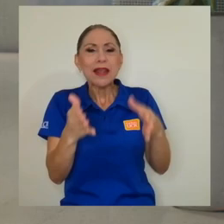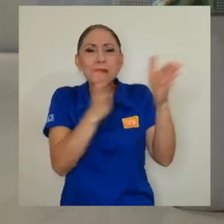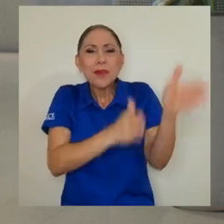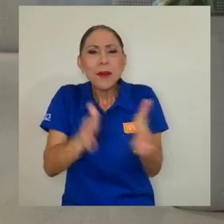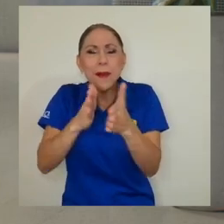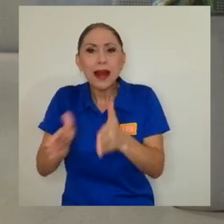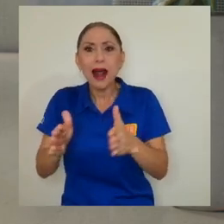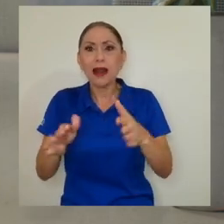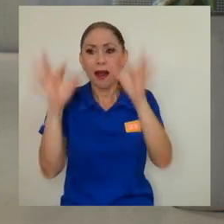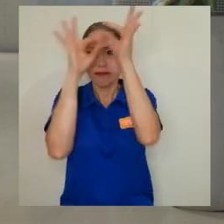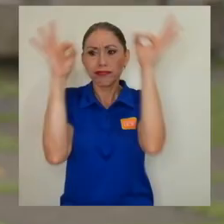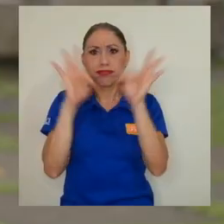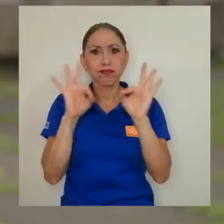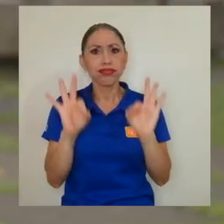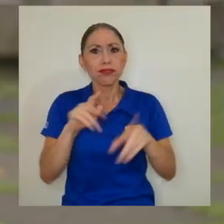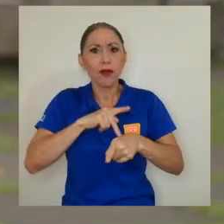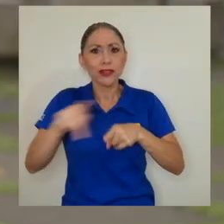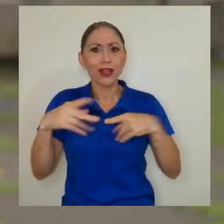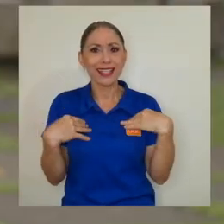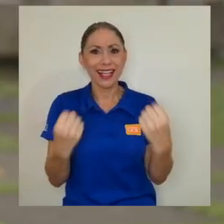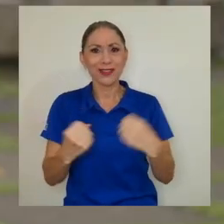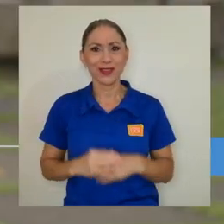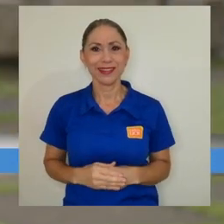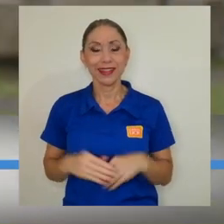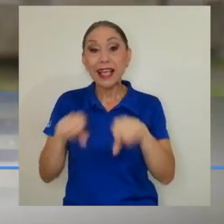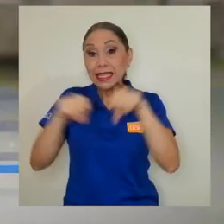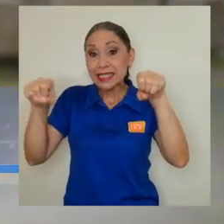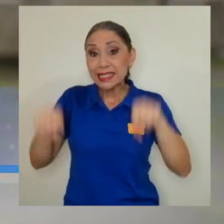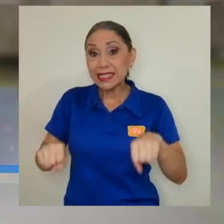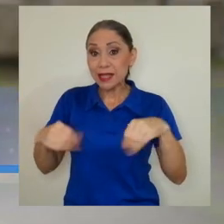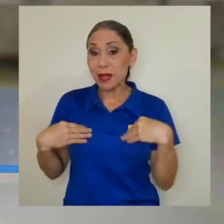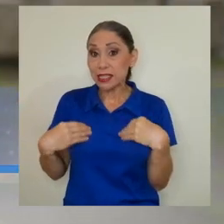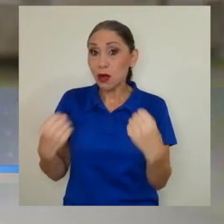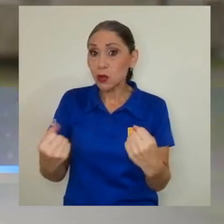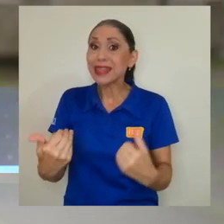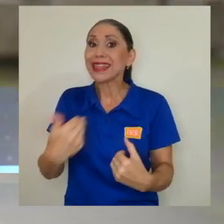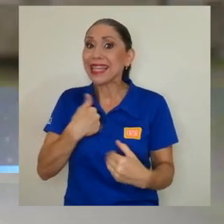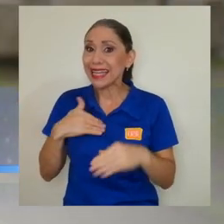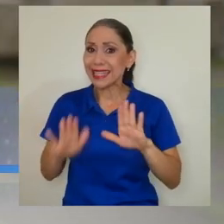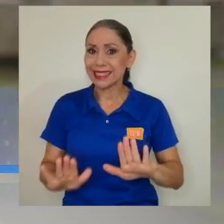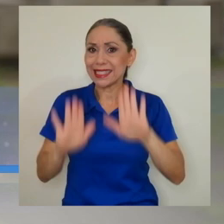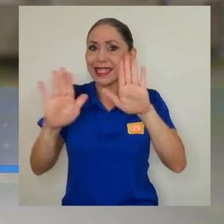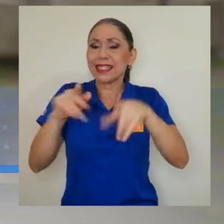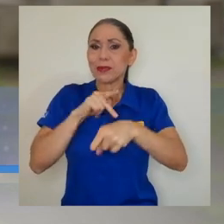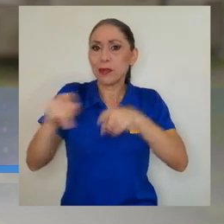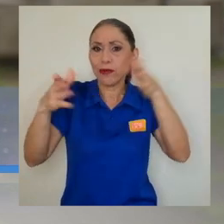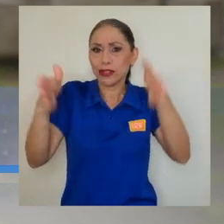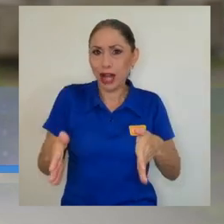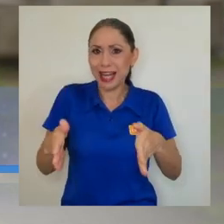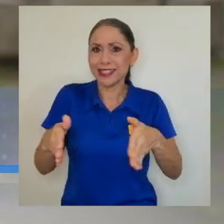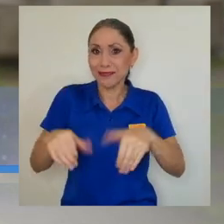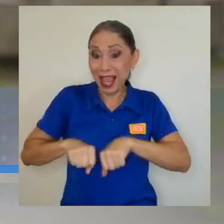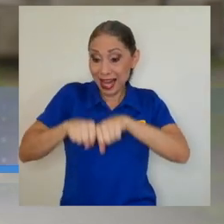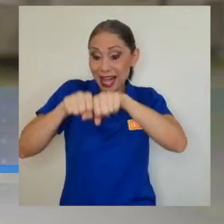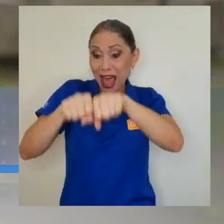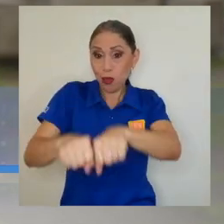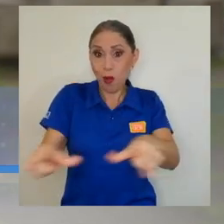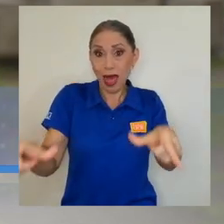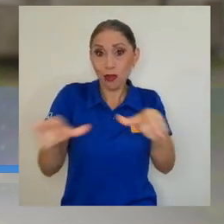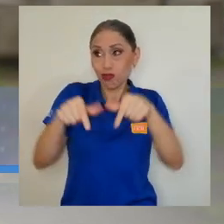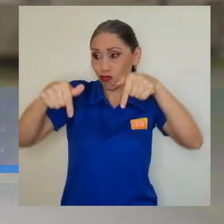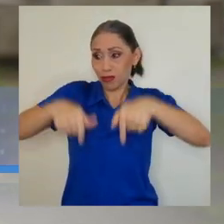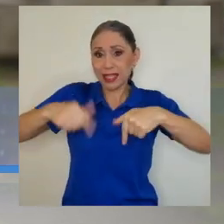profesionales de la salud. El sistema de salud se ha nutrido de excelentes profesionales grabados por esta